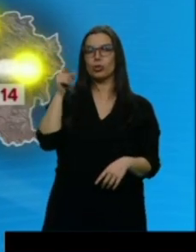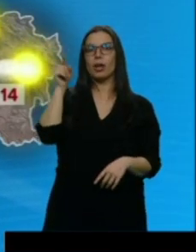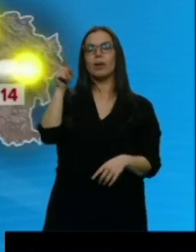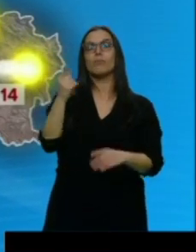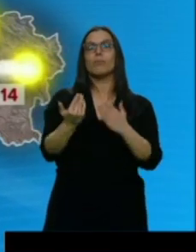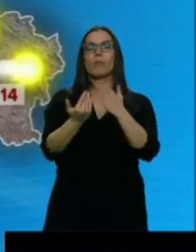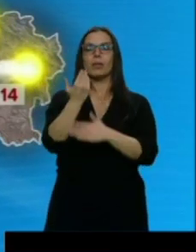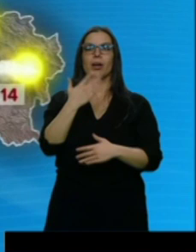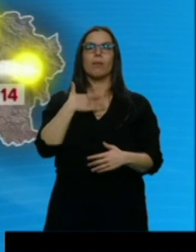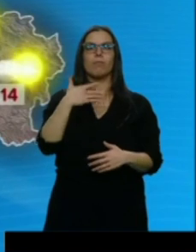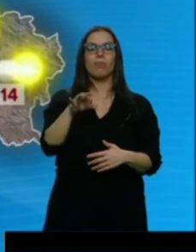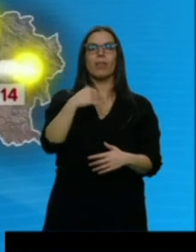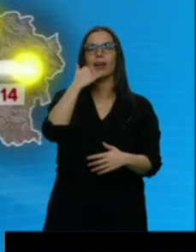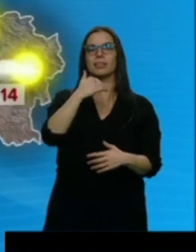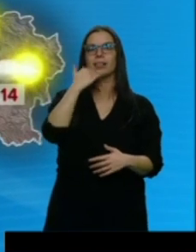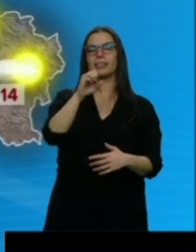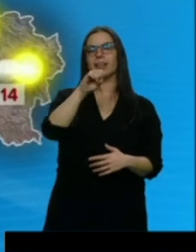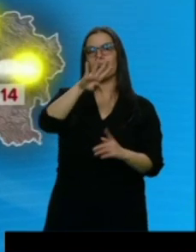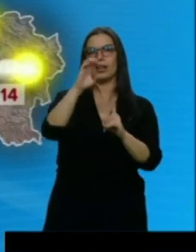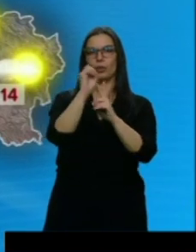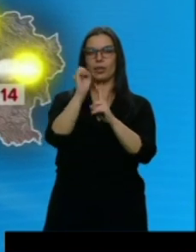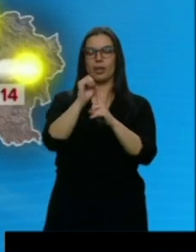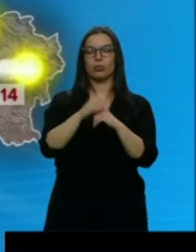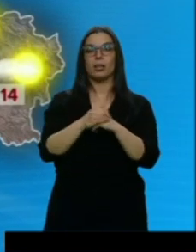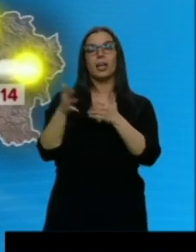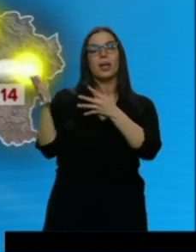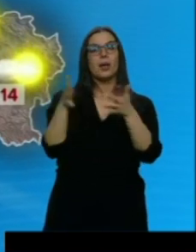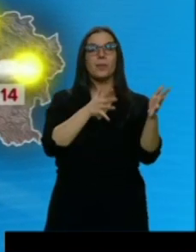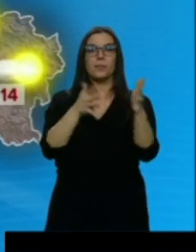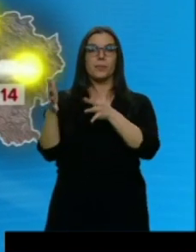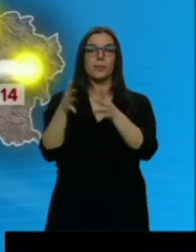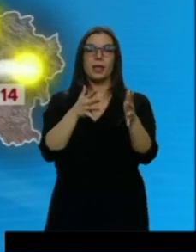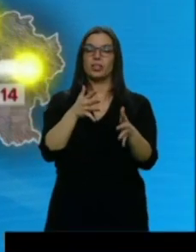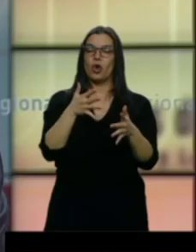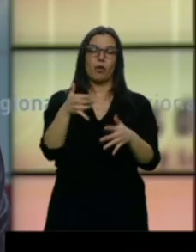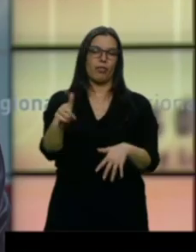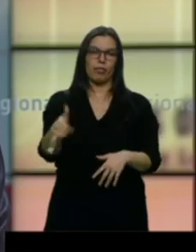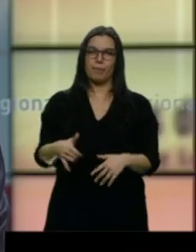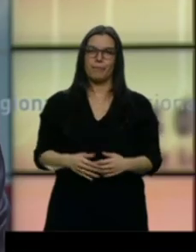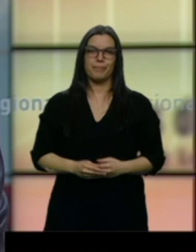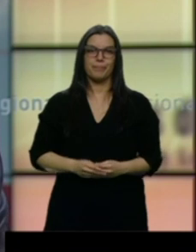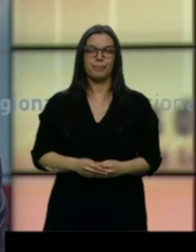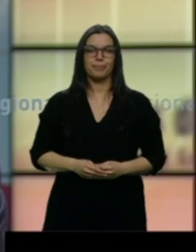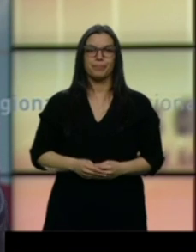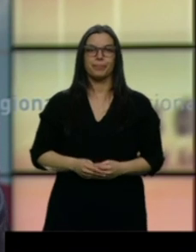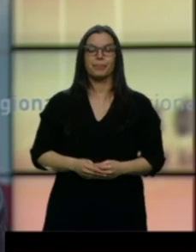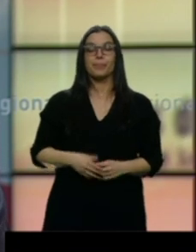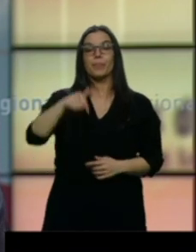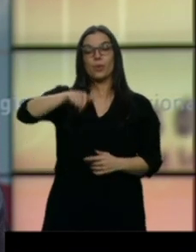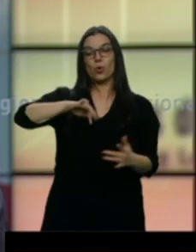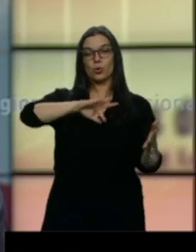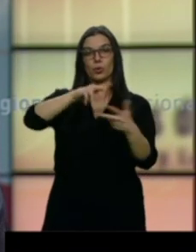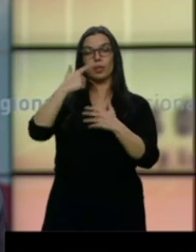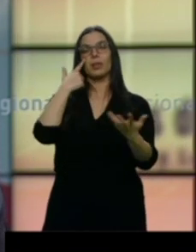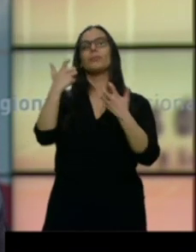podrían rozar los 14 grados. El viento seguirá soplando con poca intensidad. Hoy en nuestra Agenda del Día tenemos una